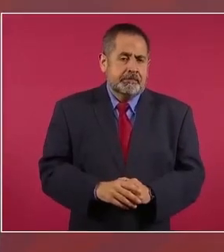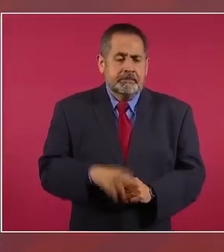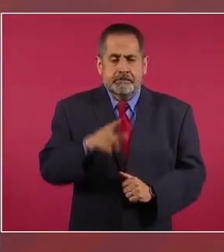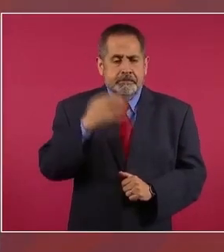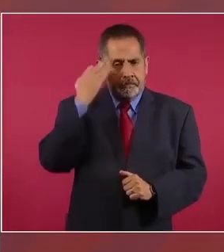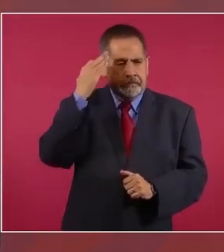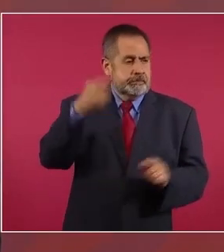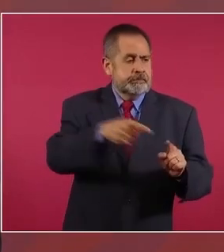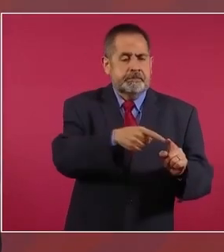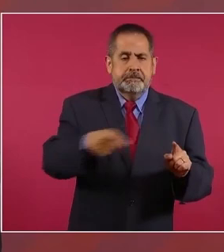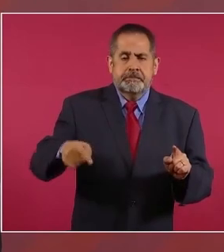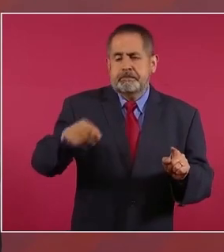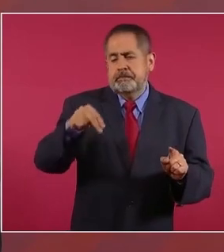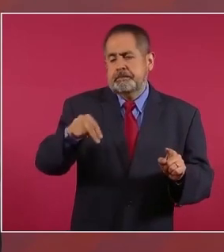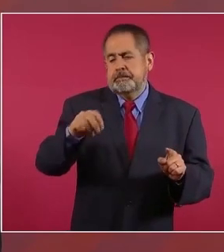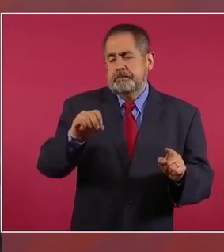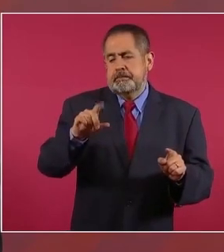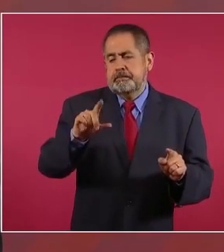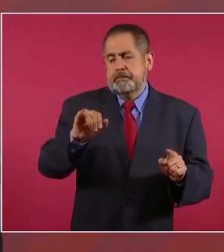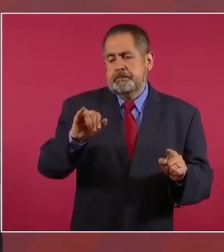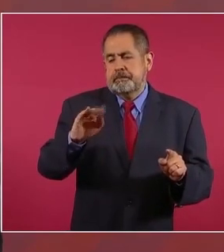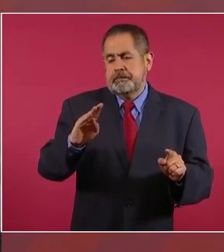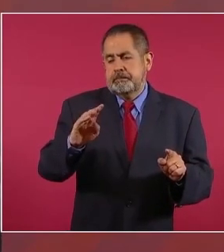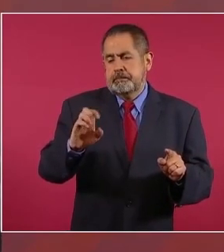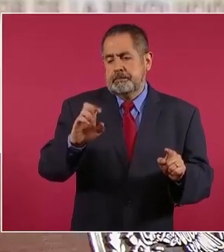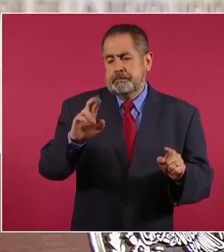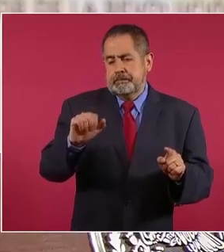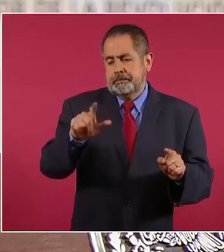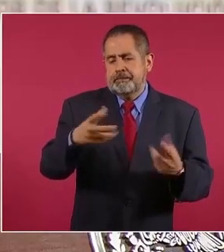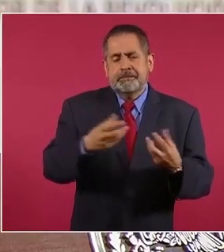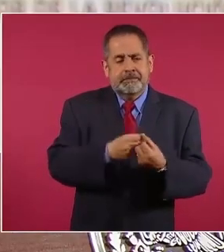periodo neoliberal o neoporfirista